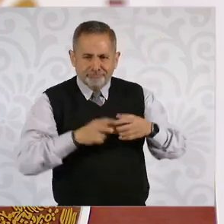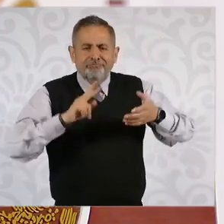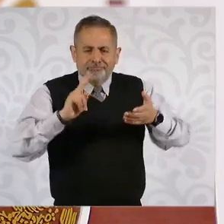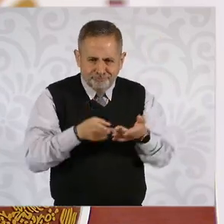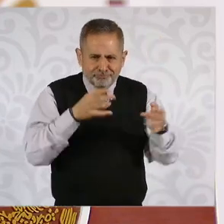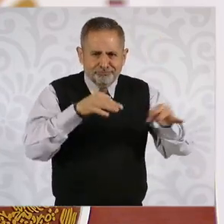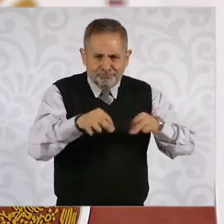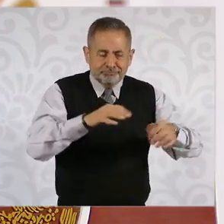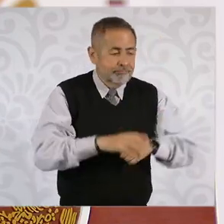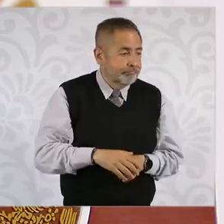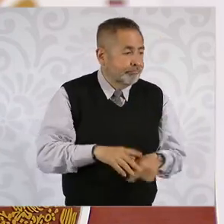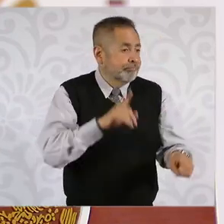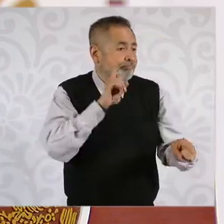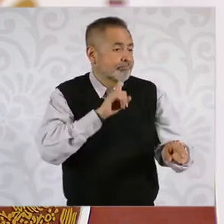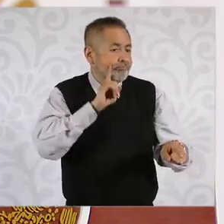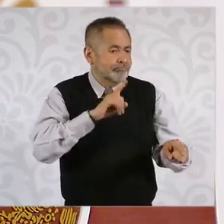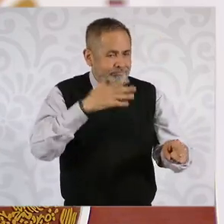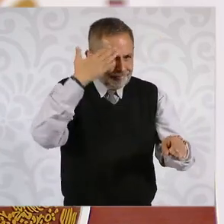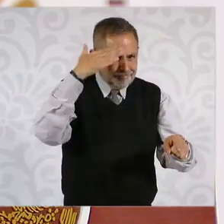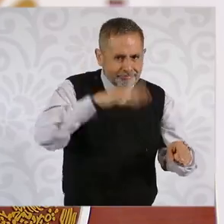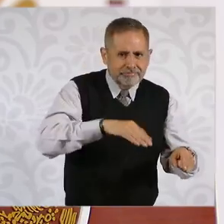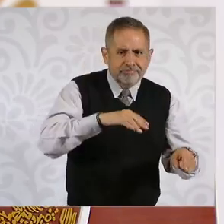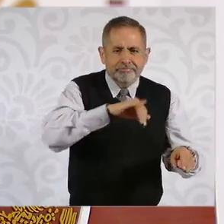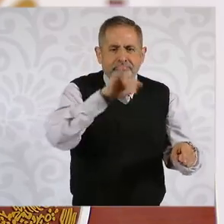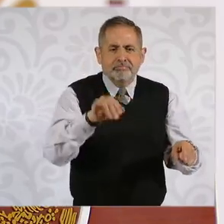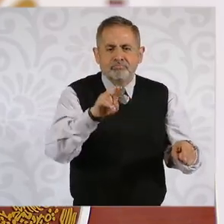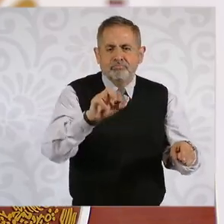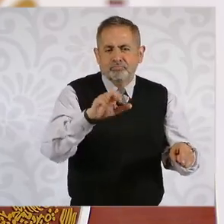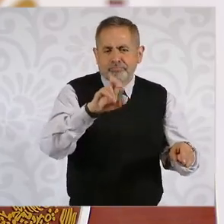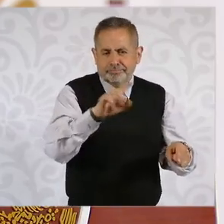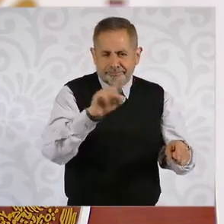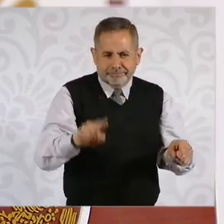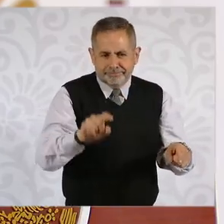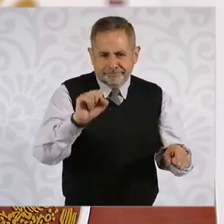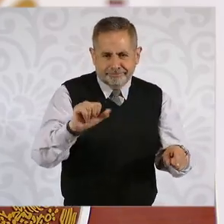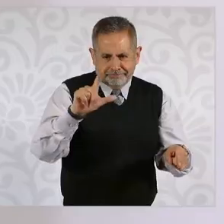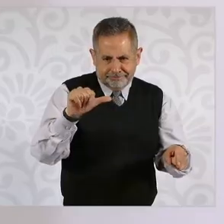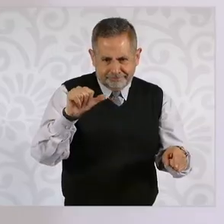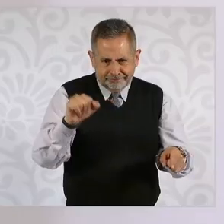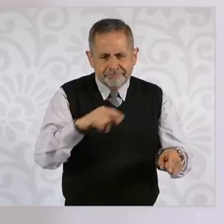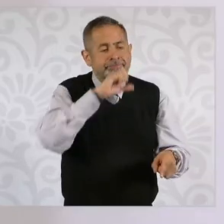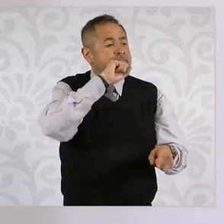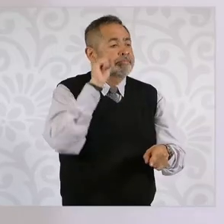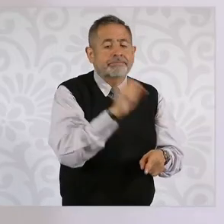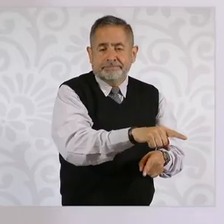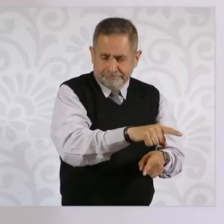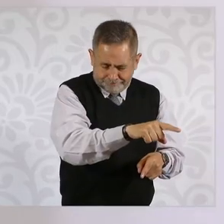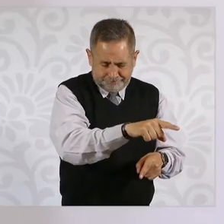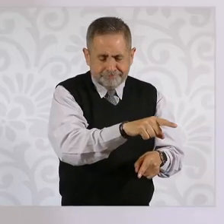La señora Juárez Salas fue también